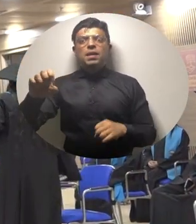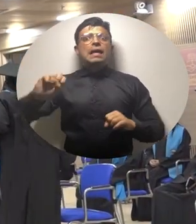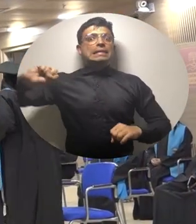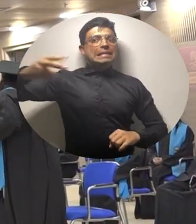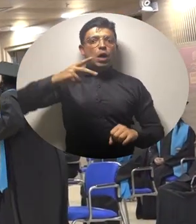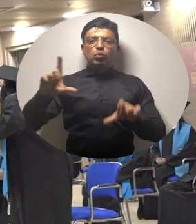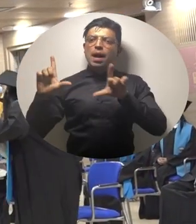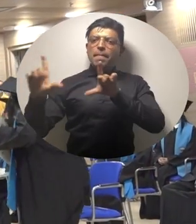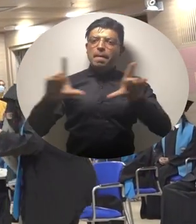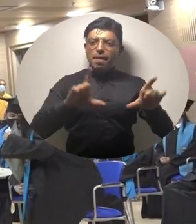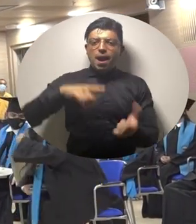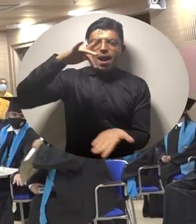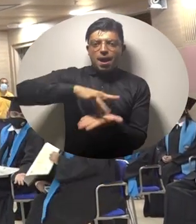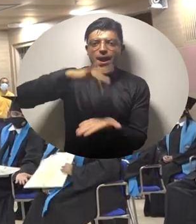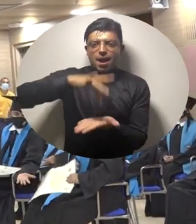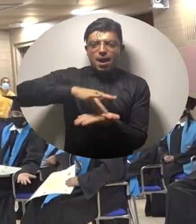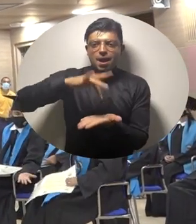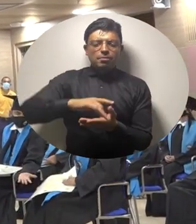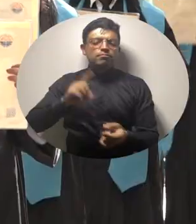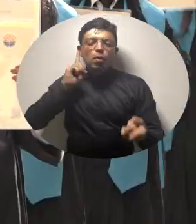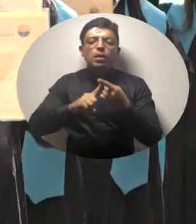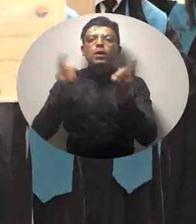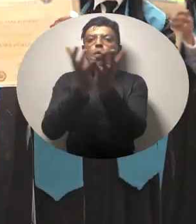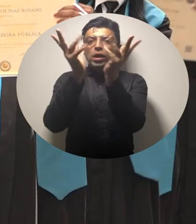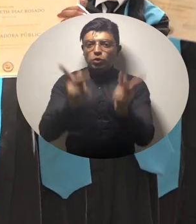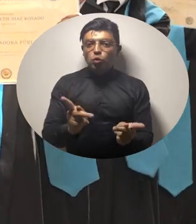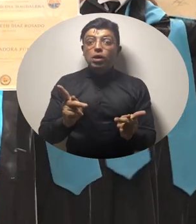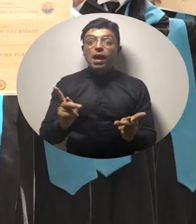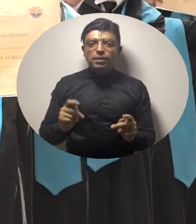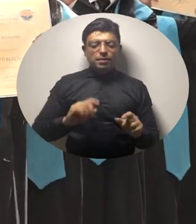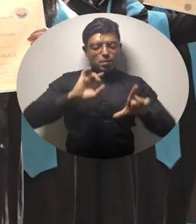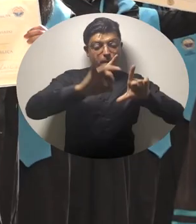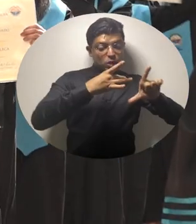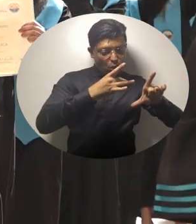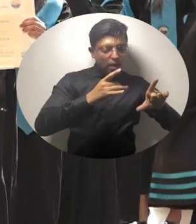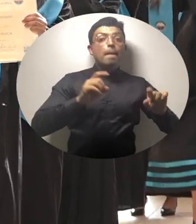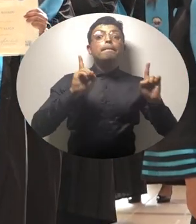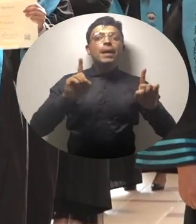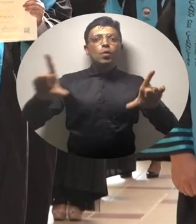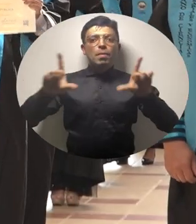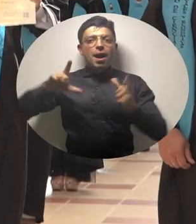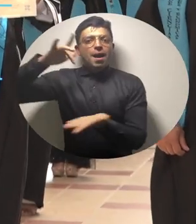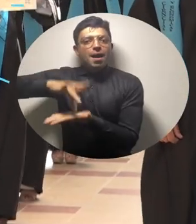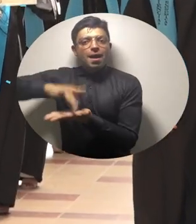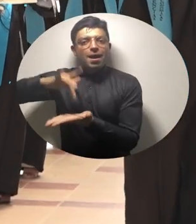en la segunda entrega de títulos de manera presencial para estudiantes de la modalidad virtual.